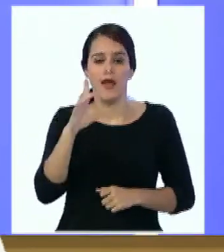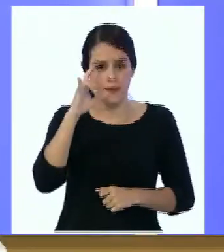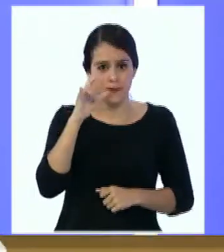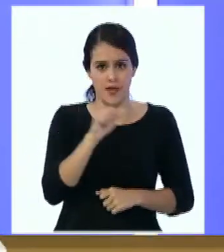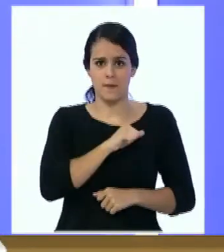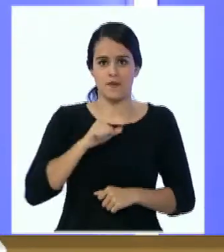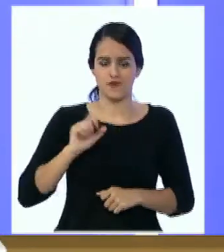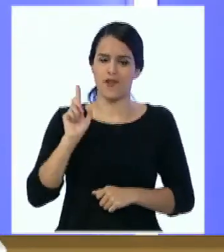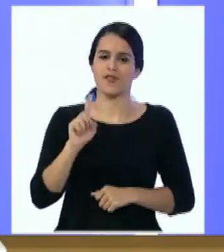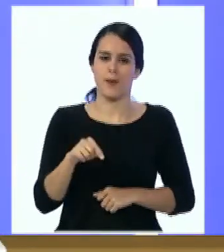arroba danielajotasalas Que tengan un...